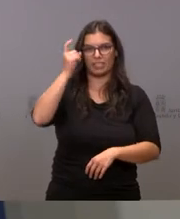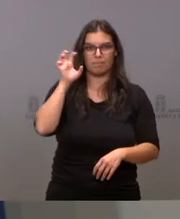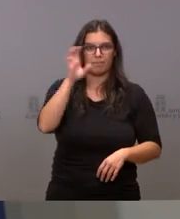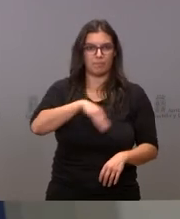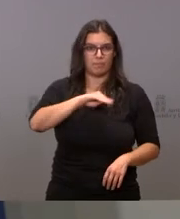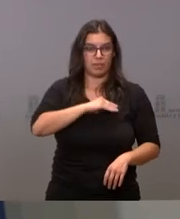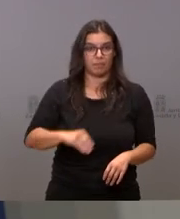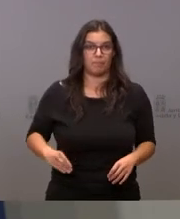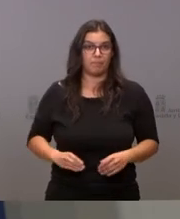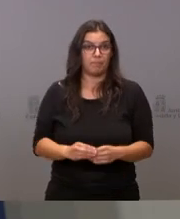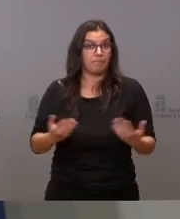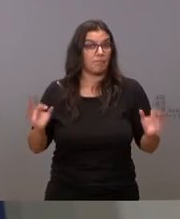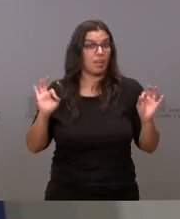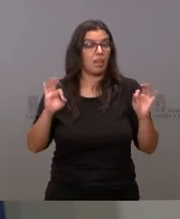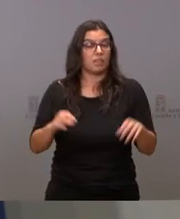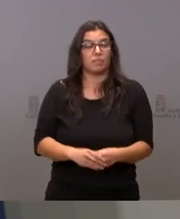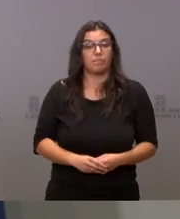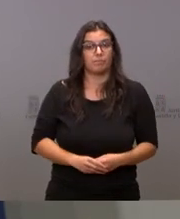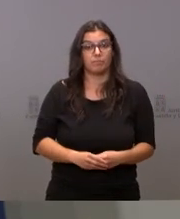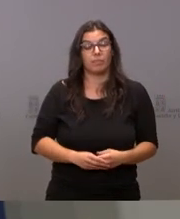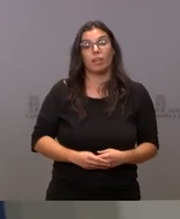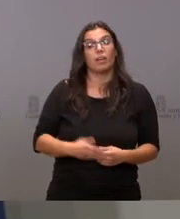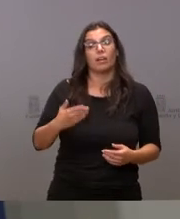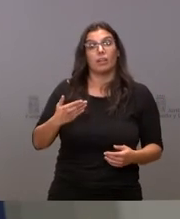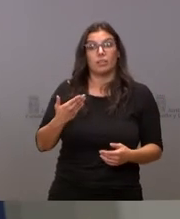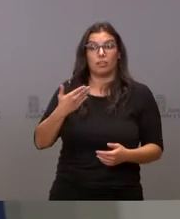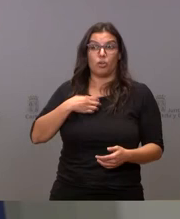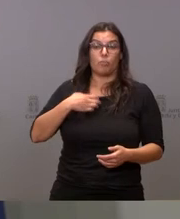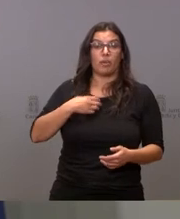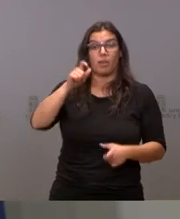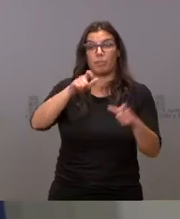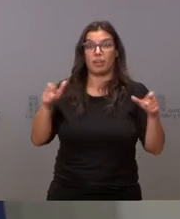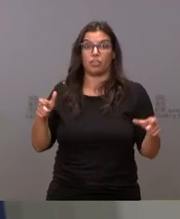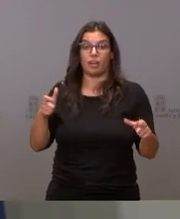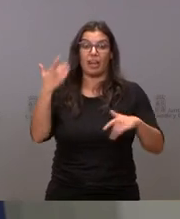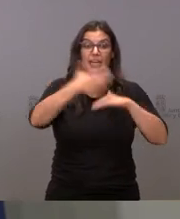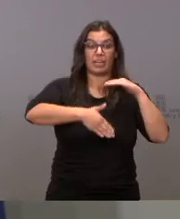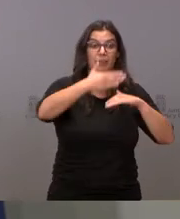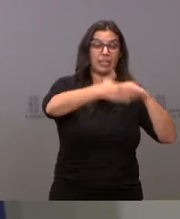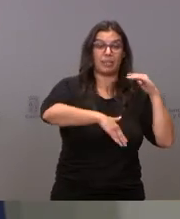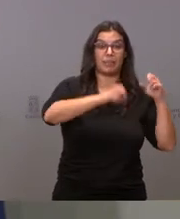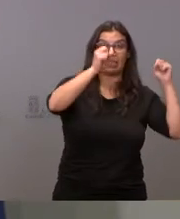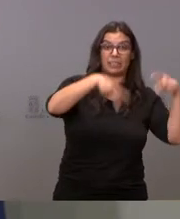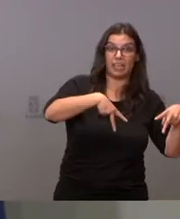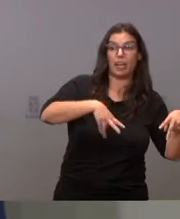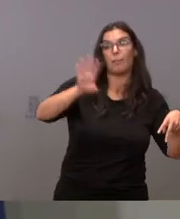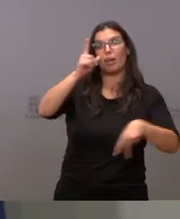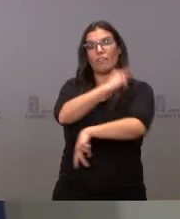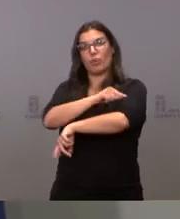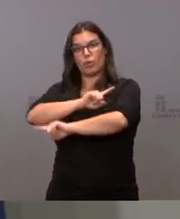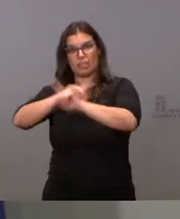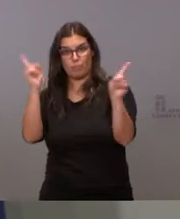y eso es lo que hay lo que no se puede proponer a la gente es elimina restricciones y no te vacunes quien está